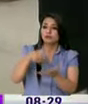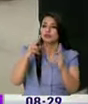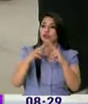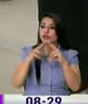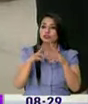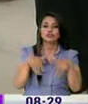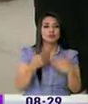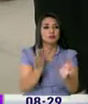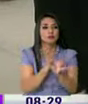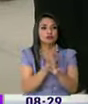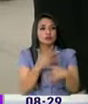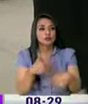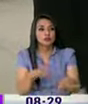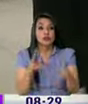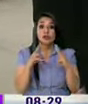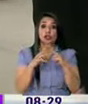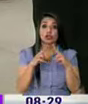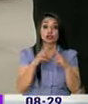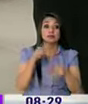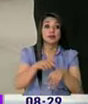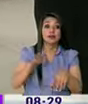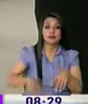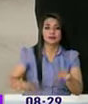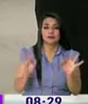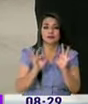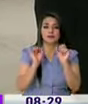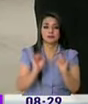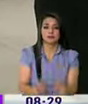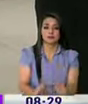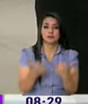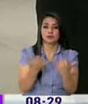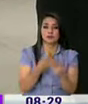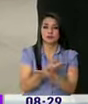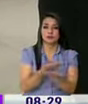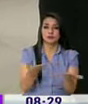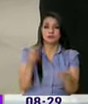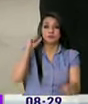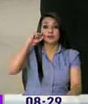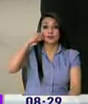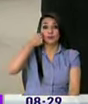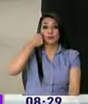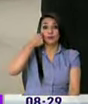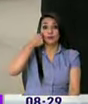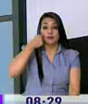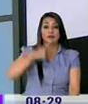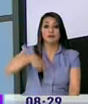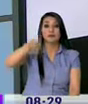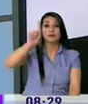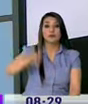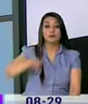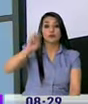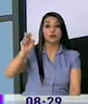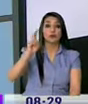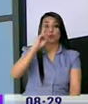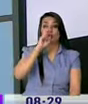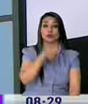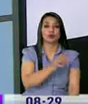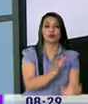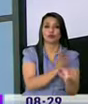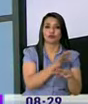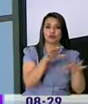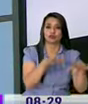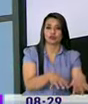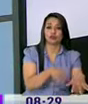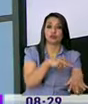funciona y así no se atracen a ningún sitio. Esa es la información hasta este momento. No se olviden, desde el primero de junio ya no funciona la